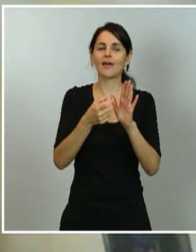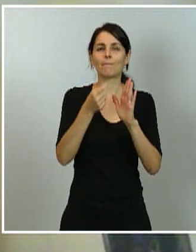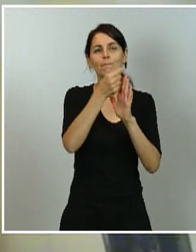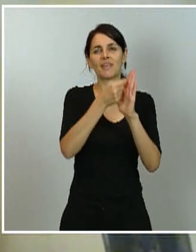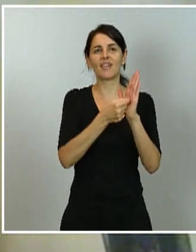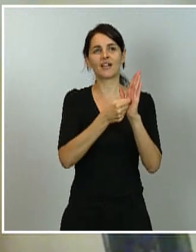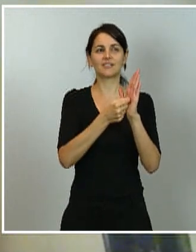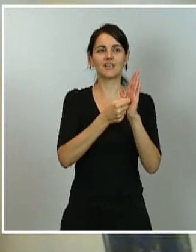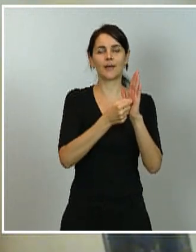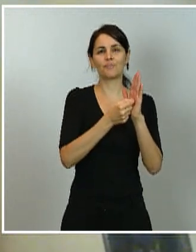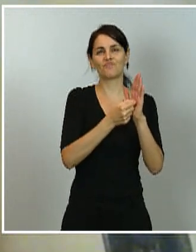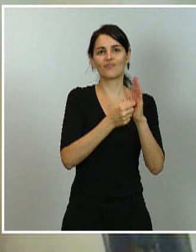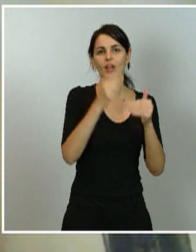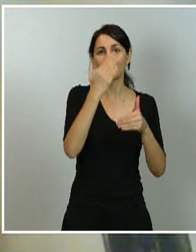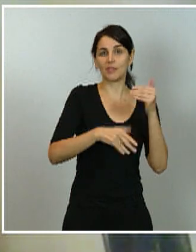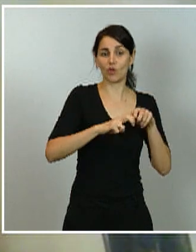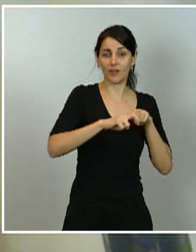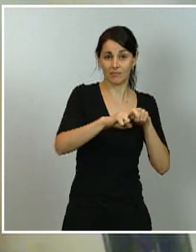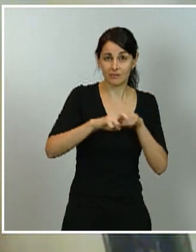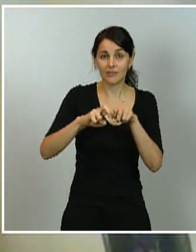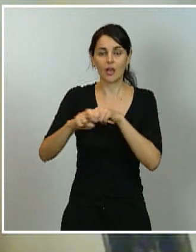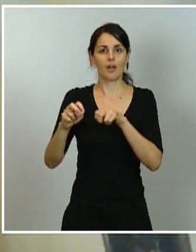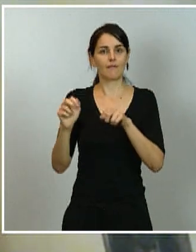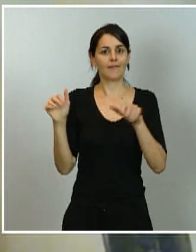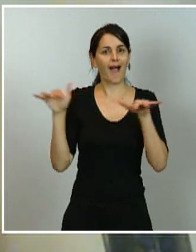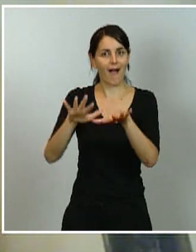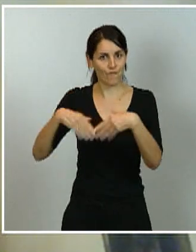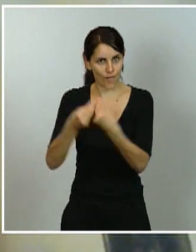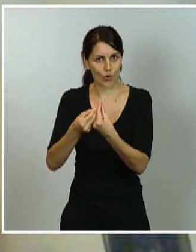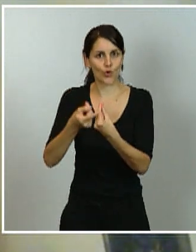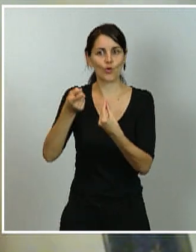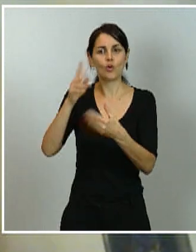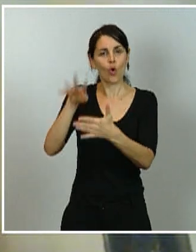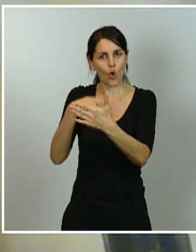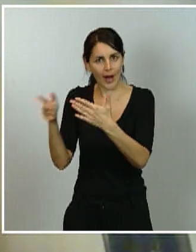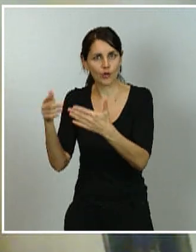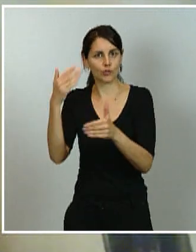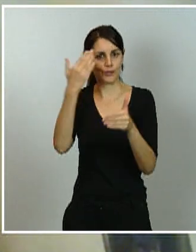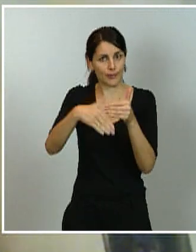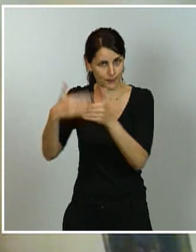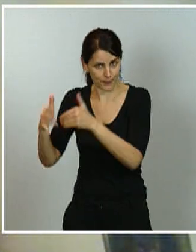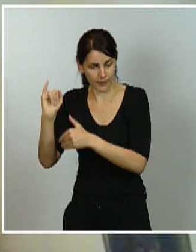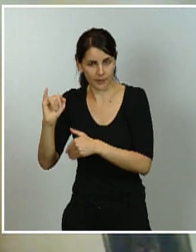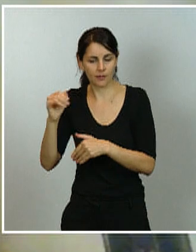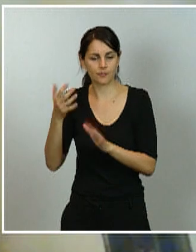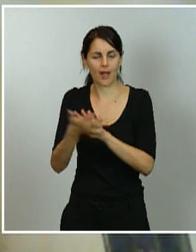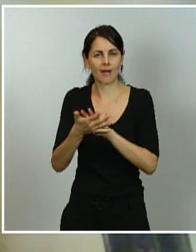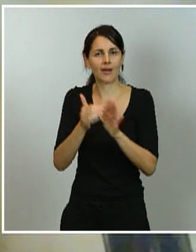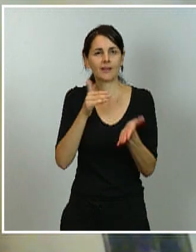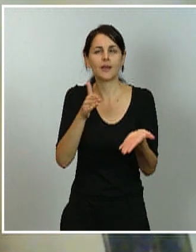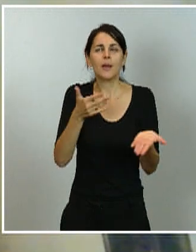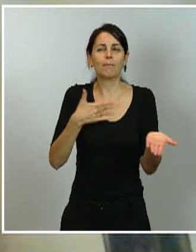movilidad, también reducción de aforos y horarios, pero no sé si nos podría equiparar una vez que